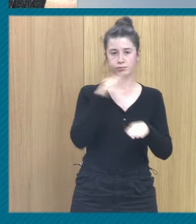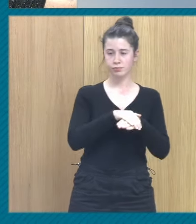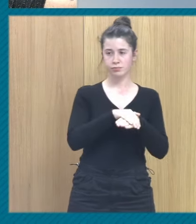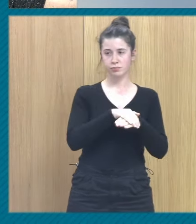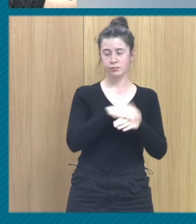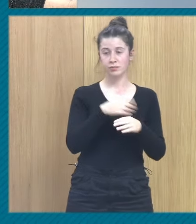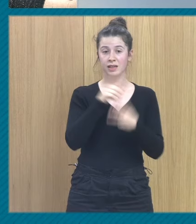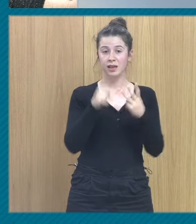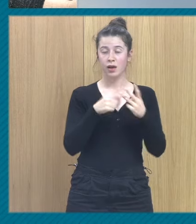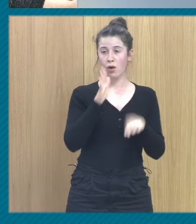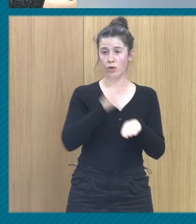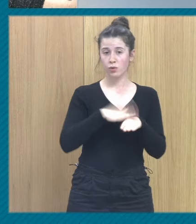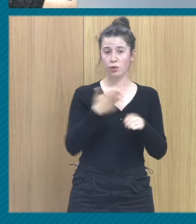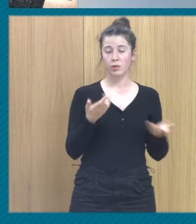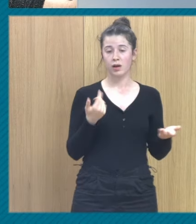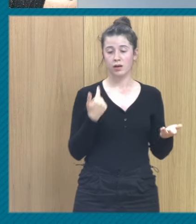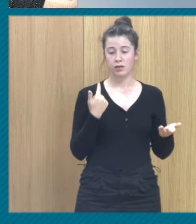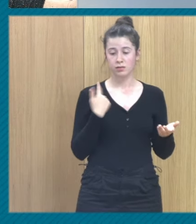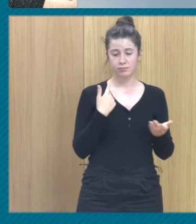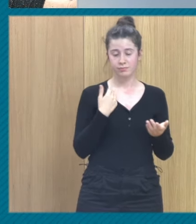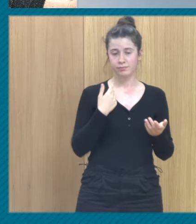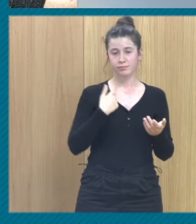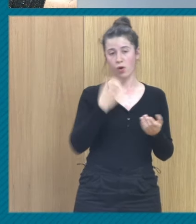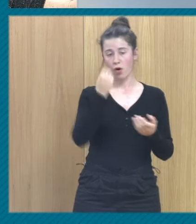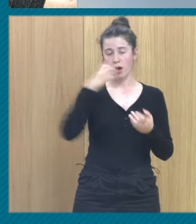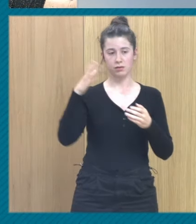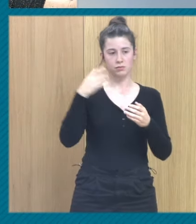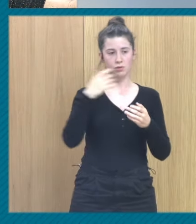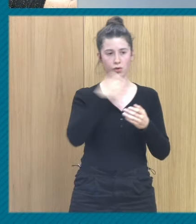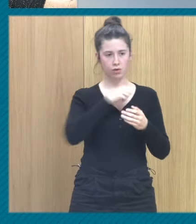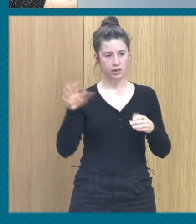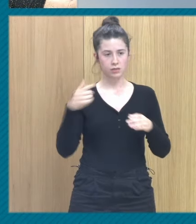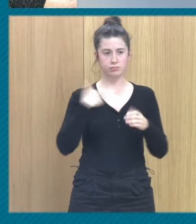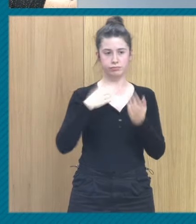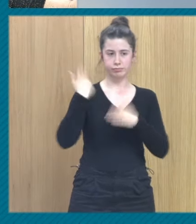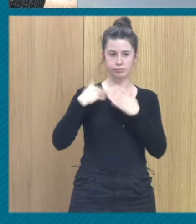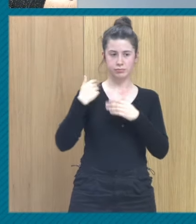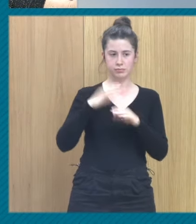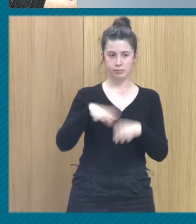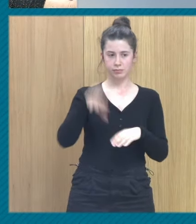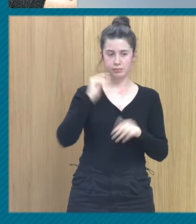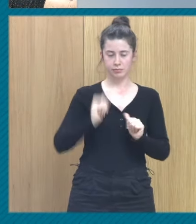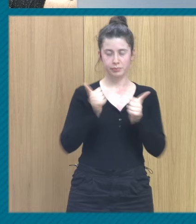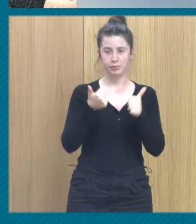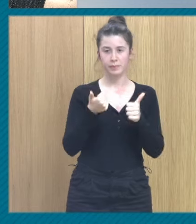me hubiera gustado entender desde el principio que es la culpa es un mecanismo de supervivencia